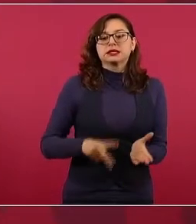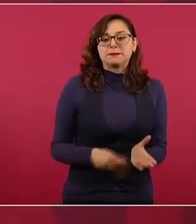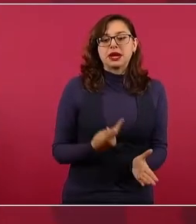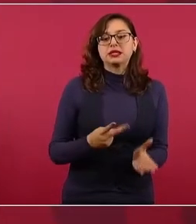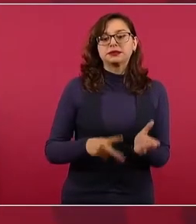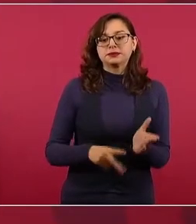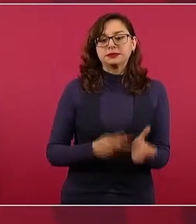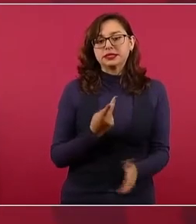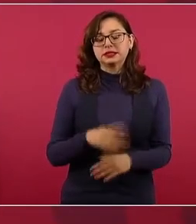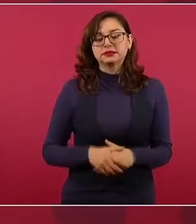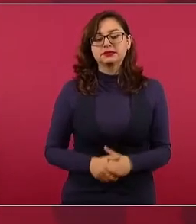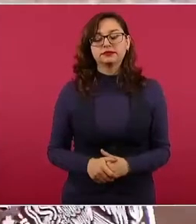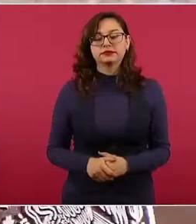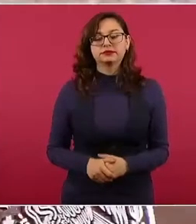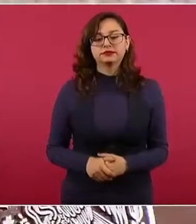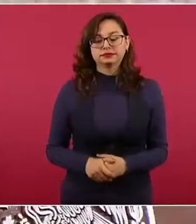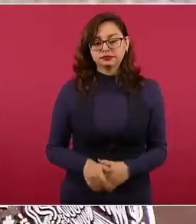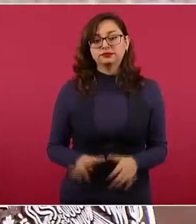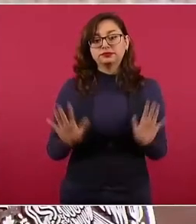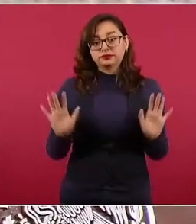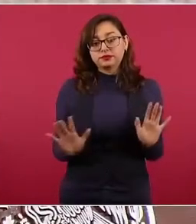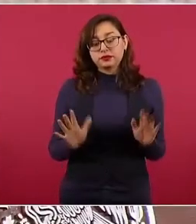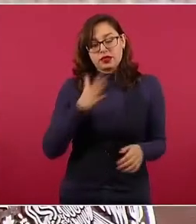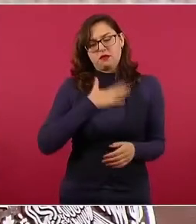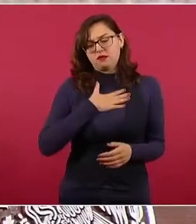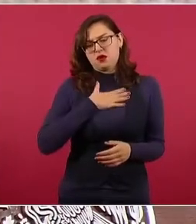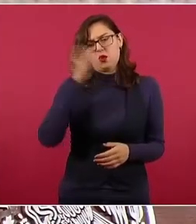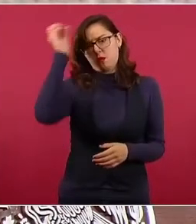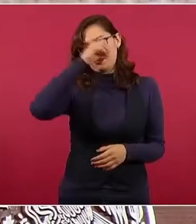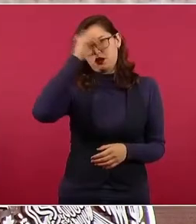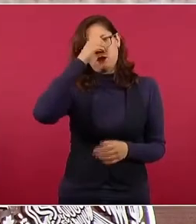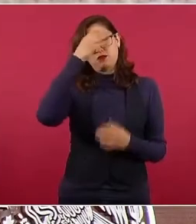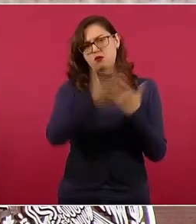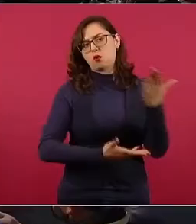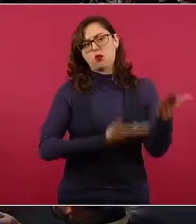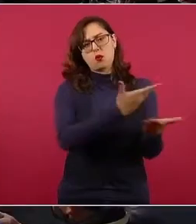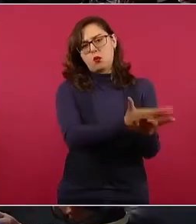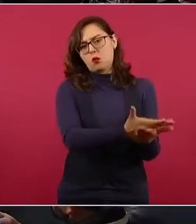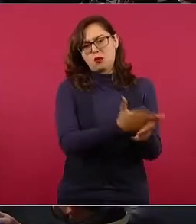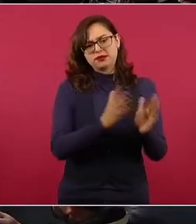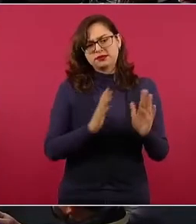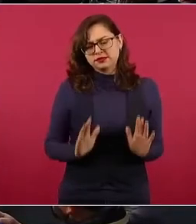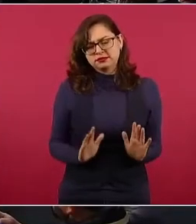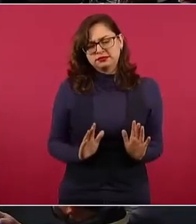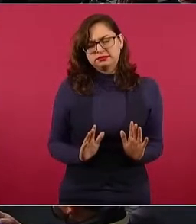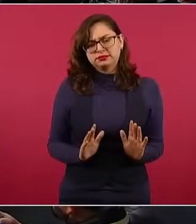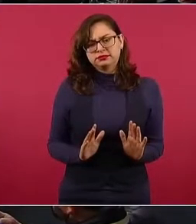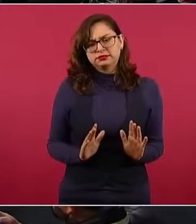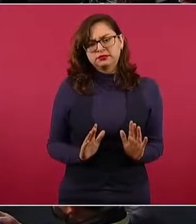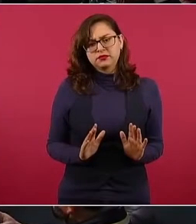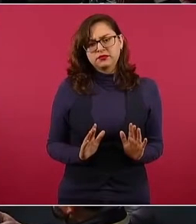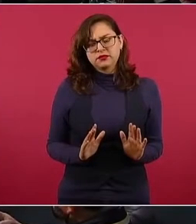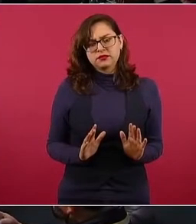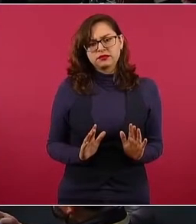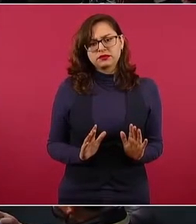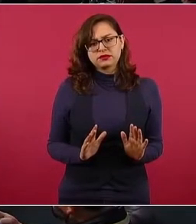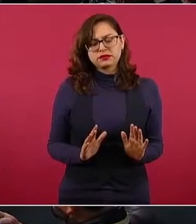Entonces, es un planteamiento y también de trabajo